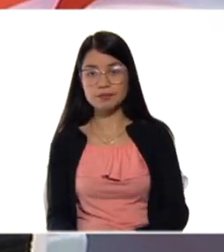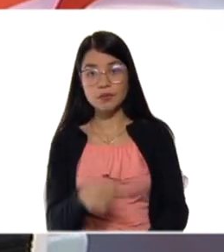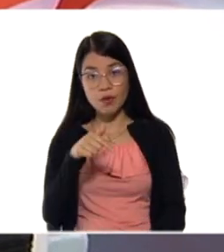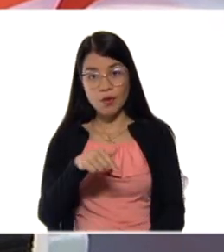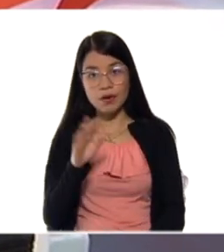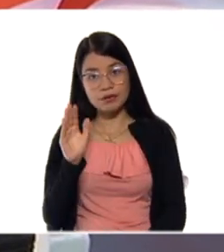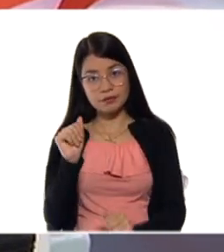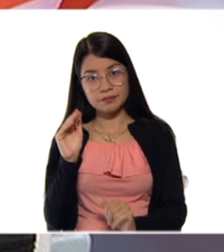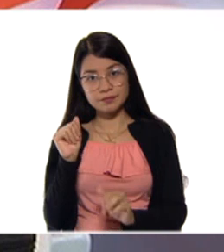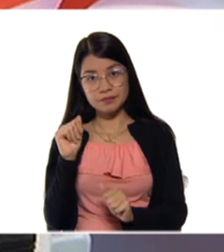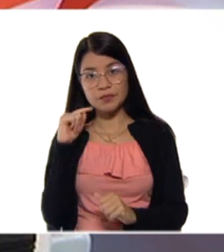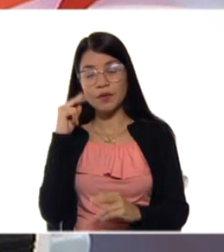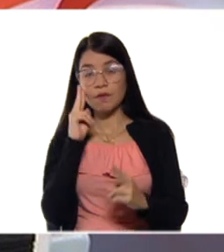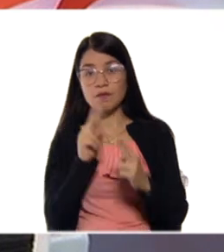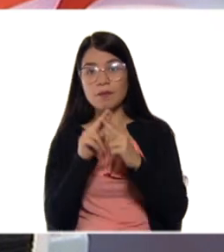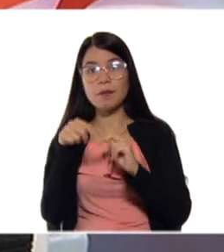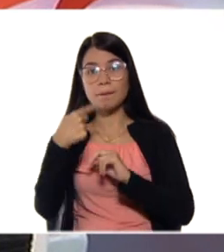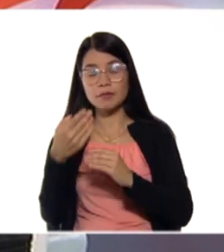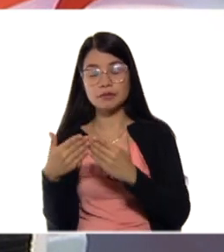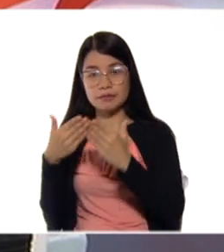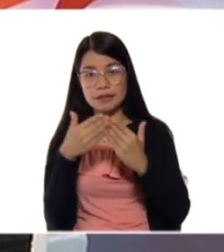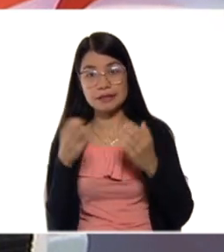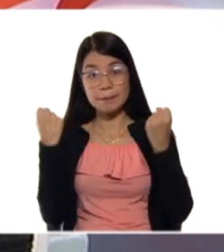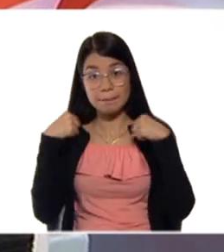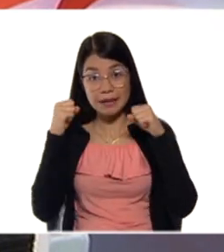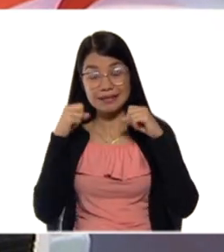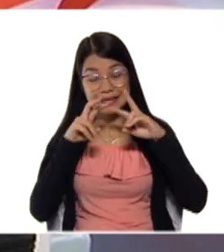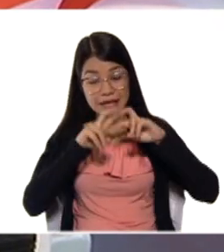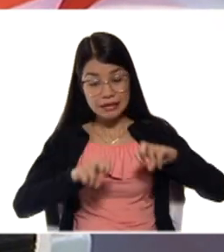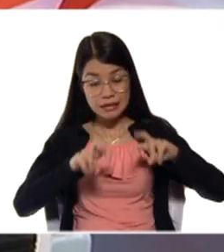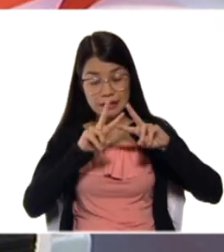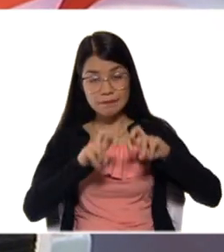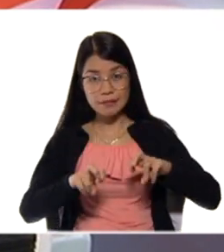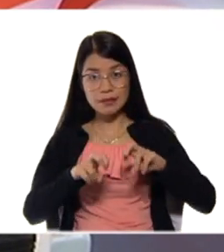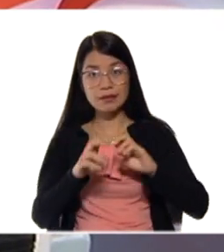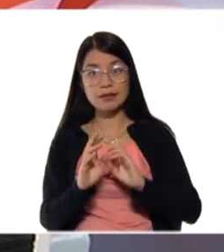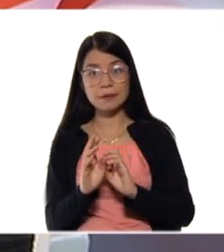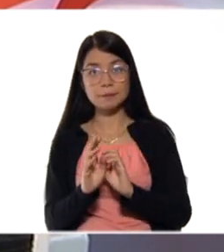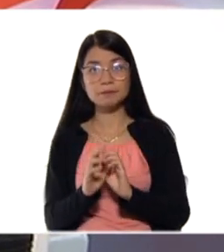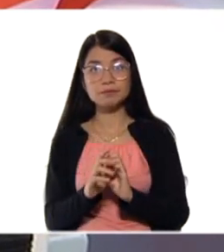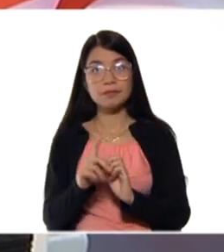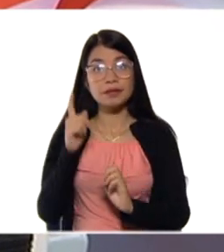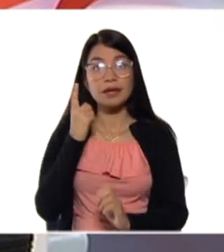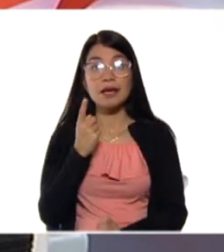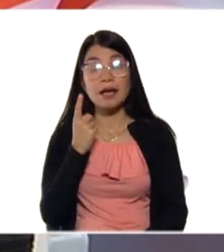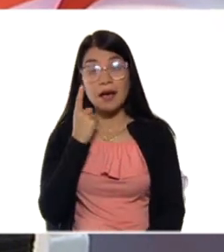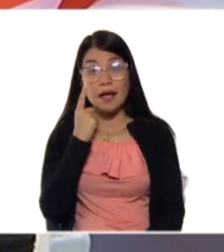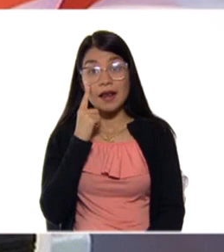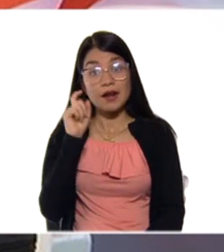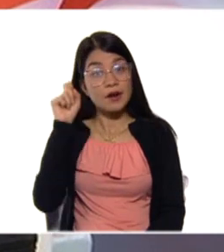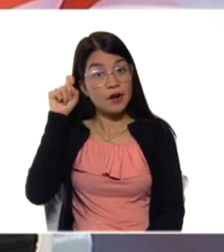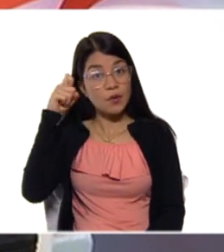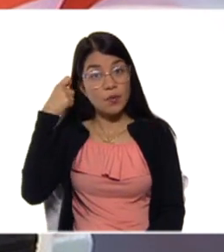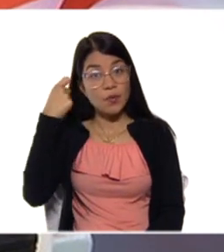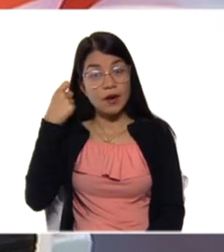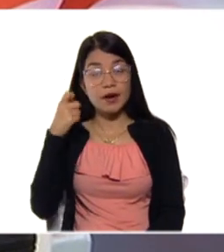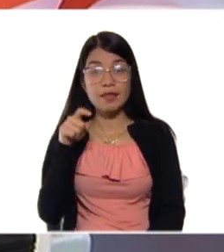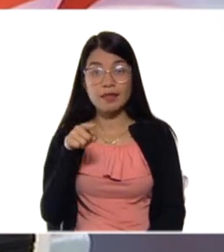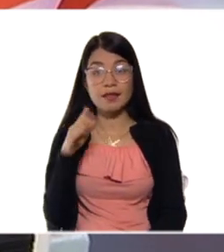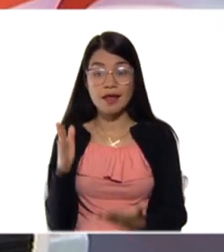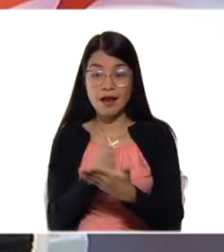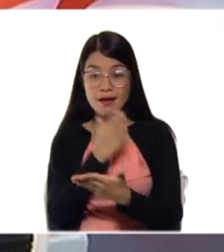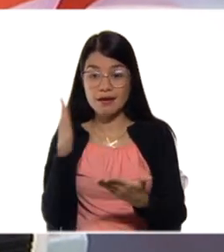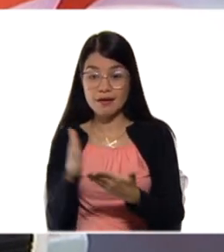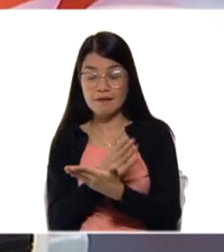nos vemos la próxima clase. Practiquen, investiguen. Ah, y aquí tienen en la revista